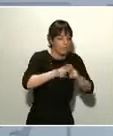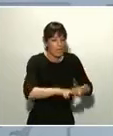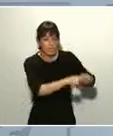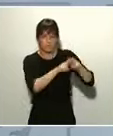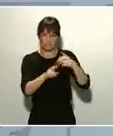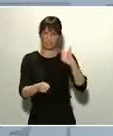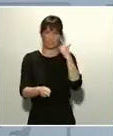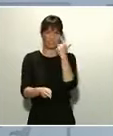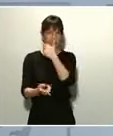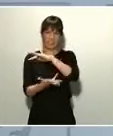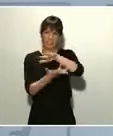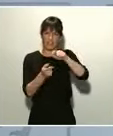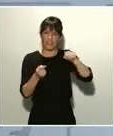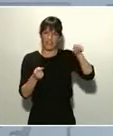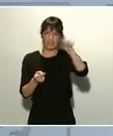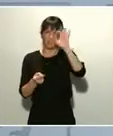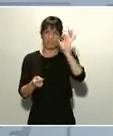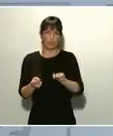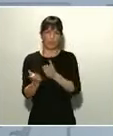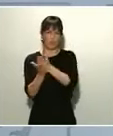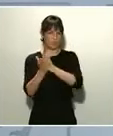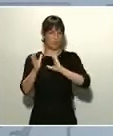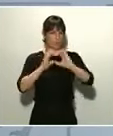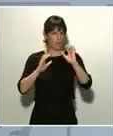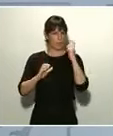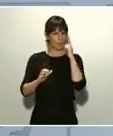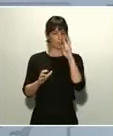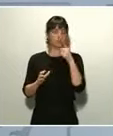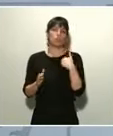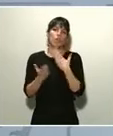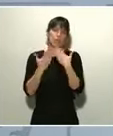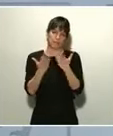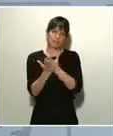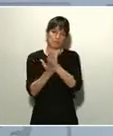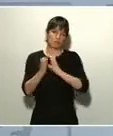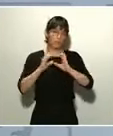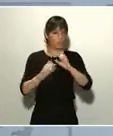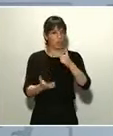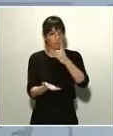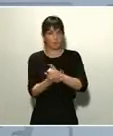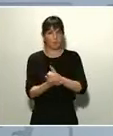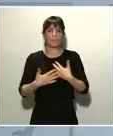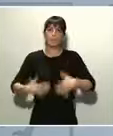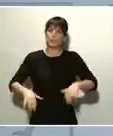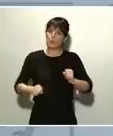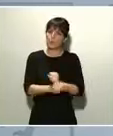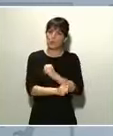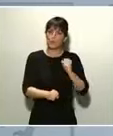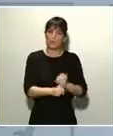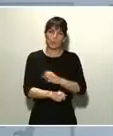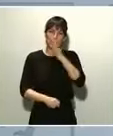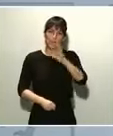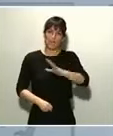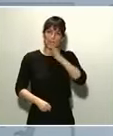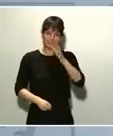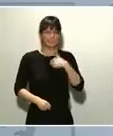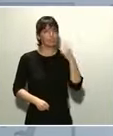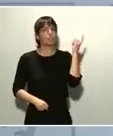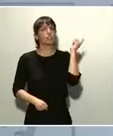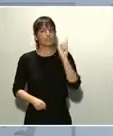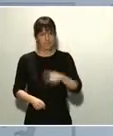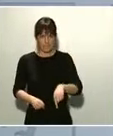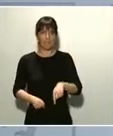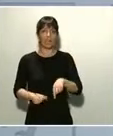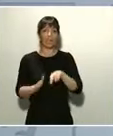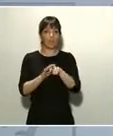y a través de los medios de comunicación, a los cuales quiero agradecer de nuevo la ingente labor que están haciendo. Y me consta que también con recursos humanos